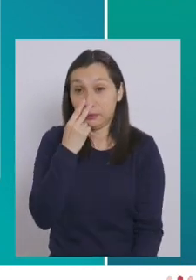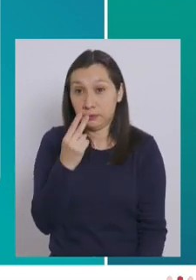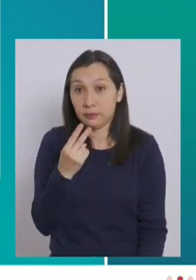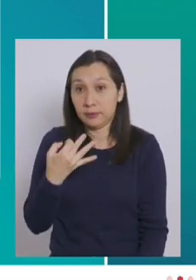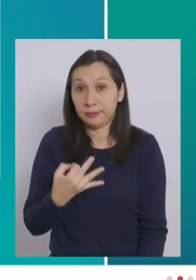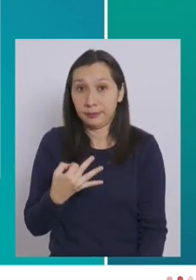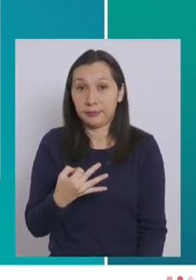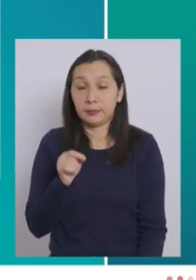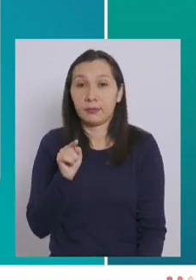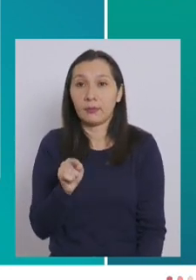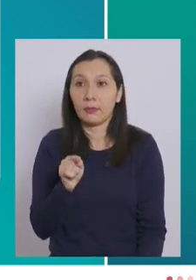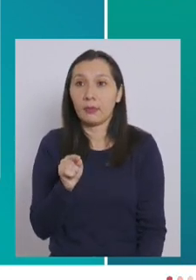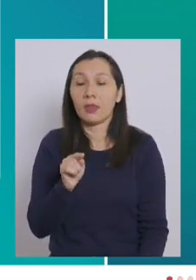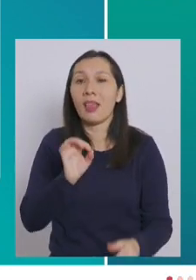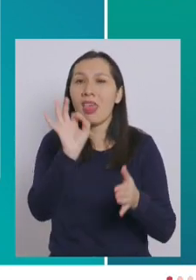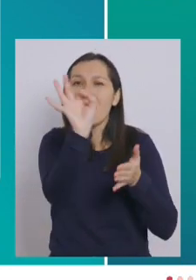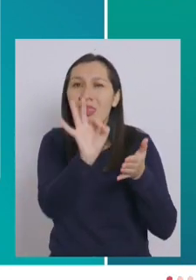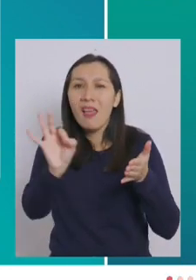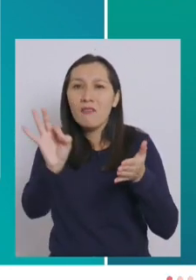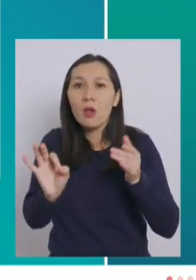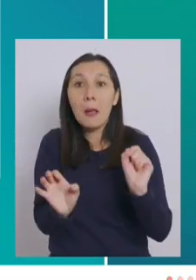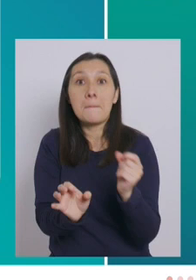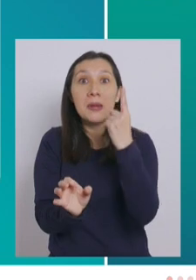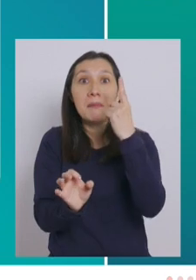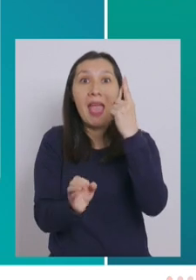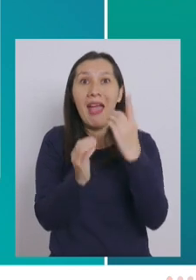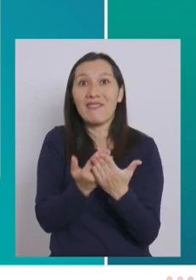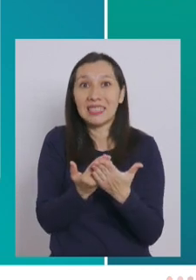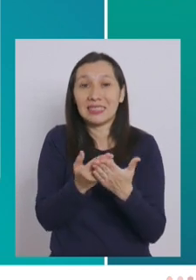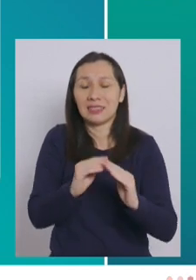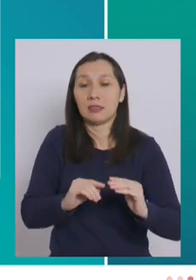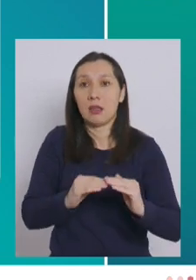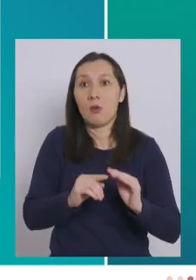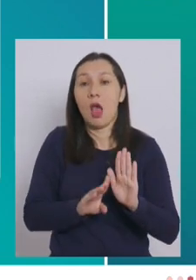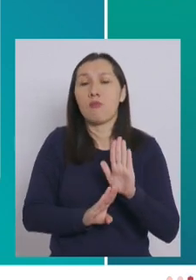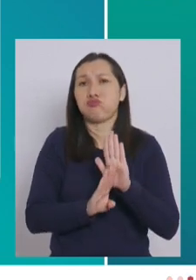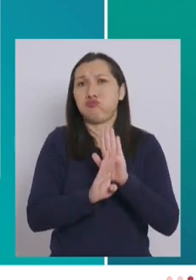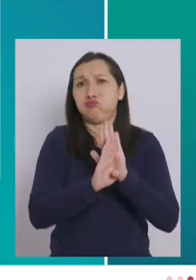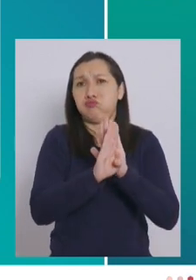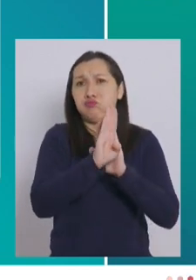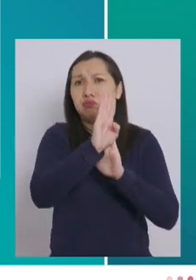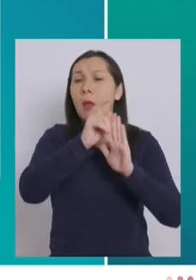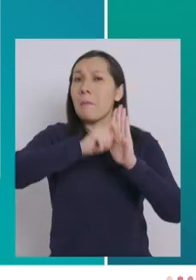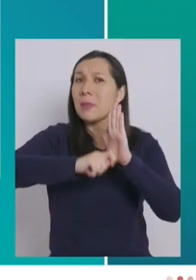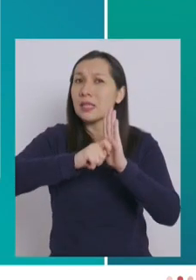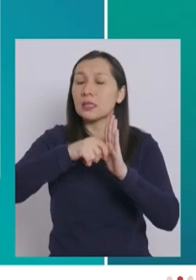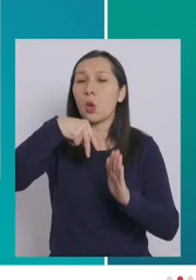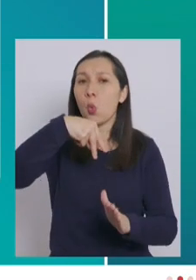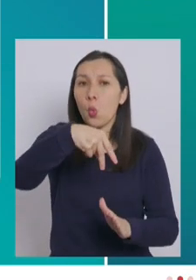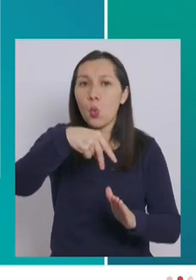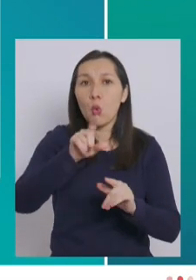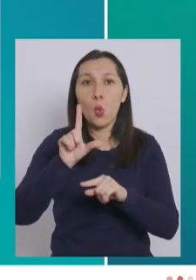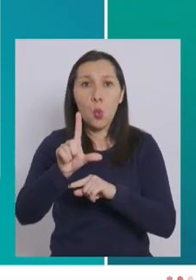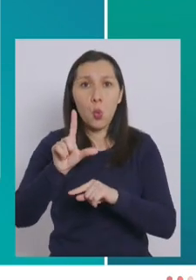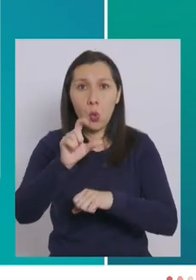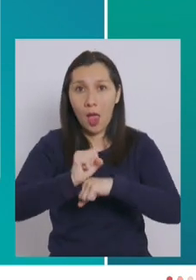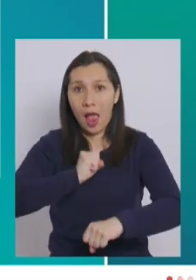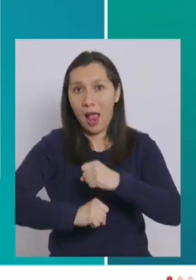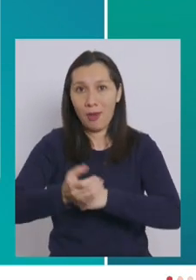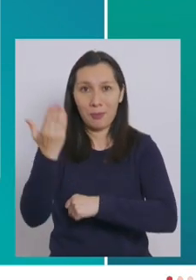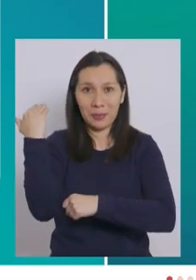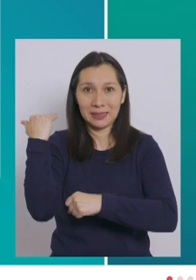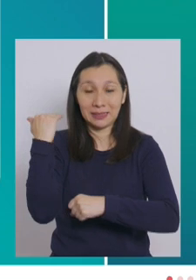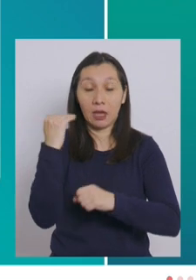claramente está dibujada ahí la primera ola, ¿no es cierto que vivimos entre los meses de junio y julio del año pasado?